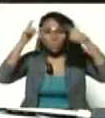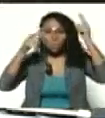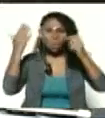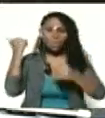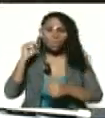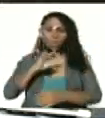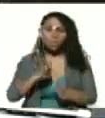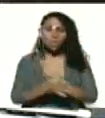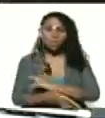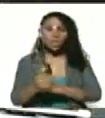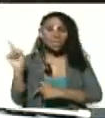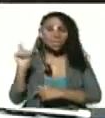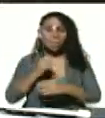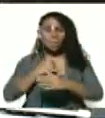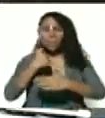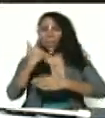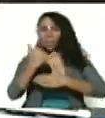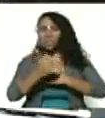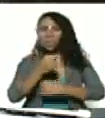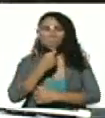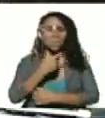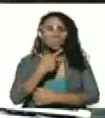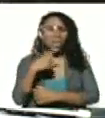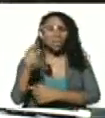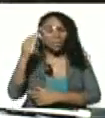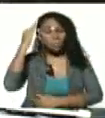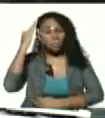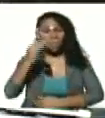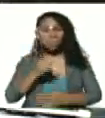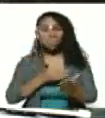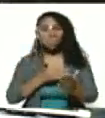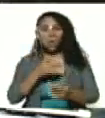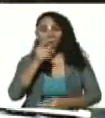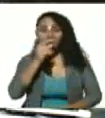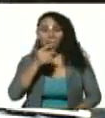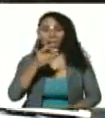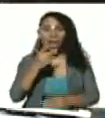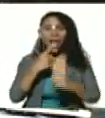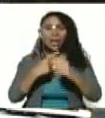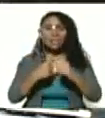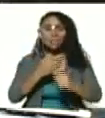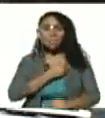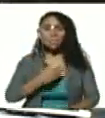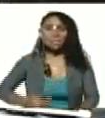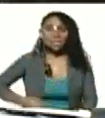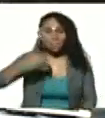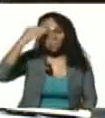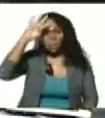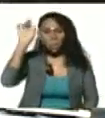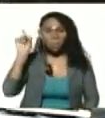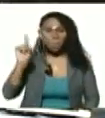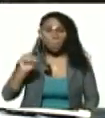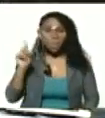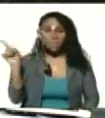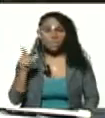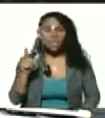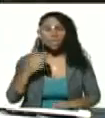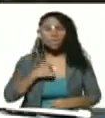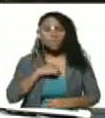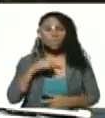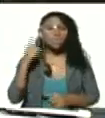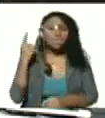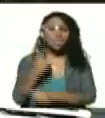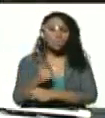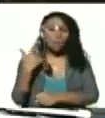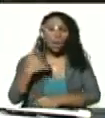Un proyecto hermoso y del comandante Fidel Castro Rosso. Tenemos que recuperar algo. Valga